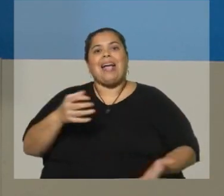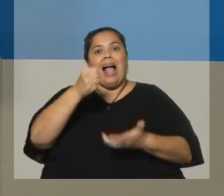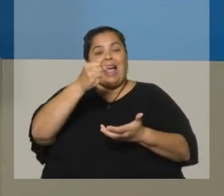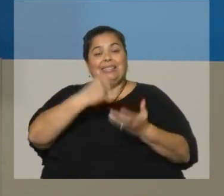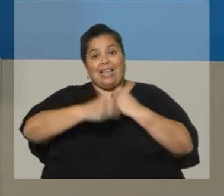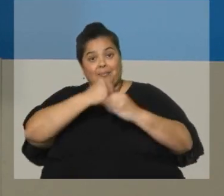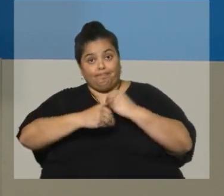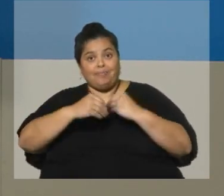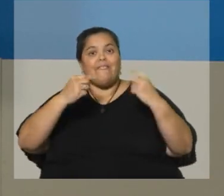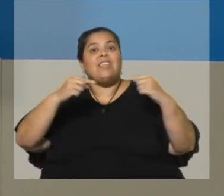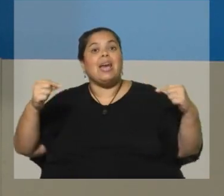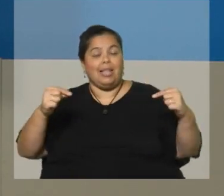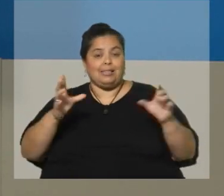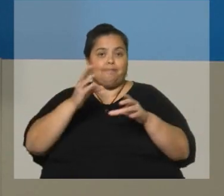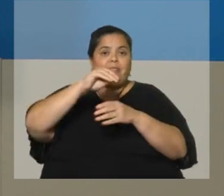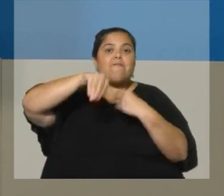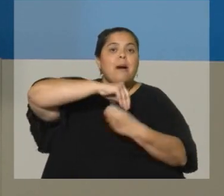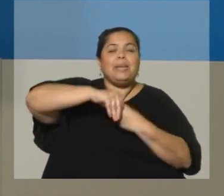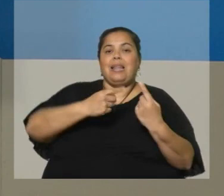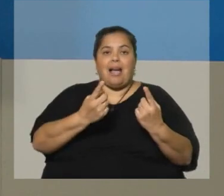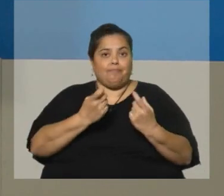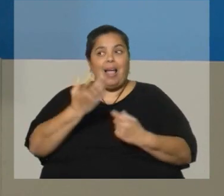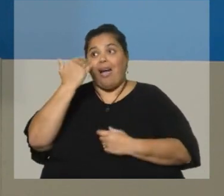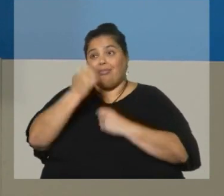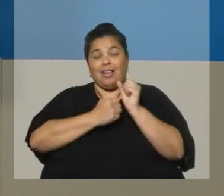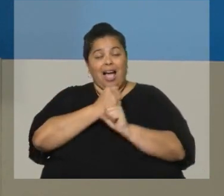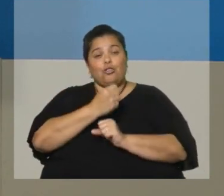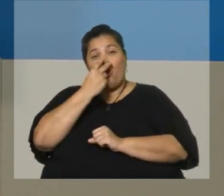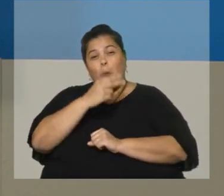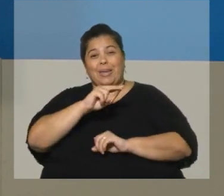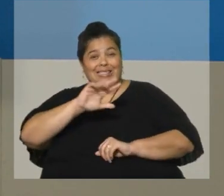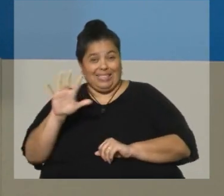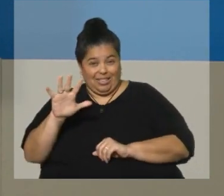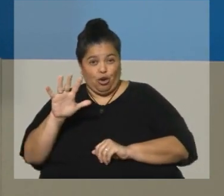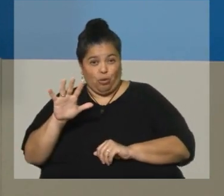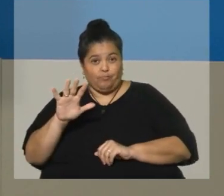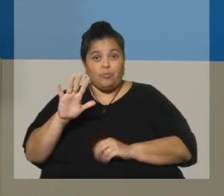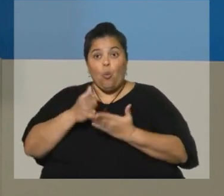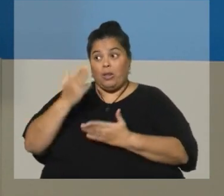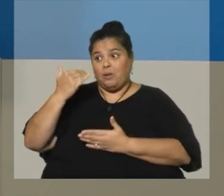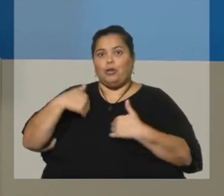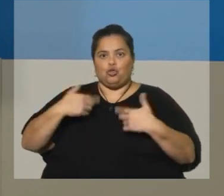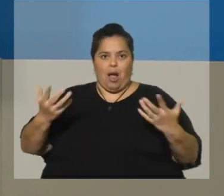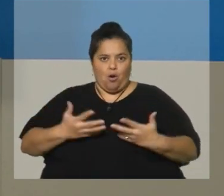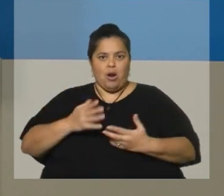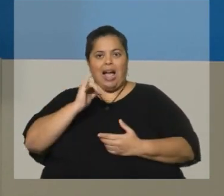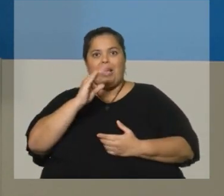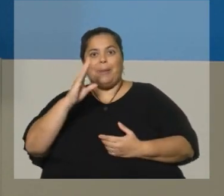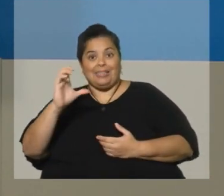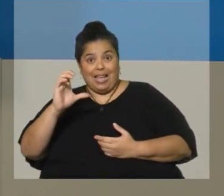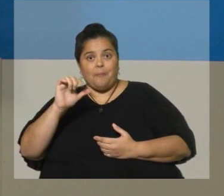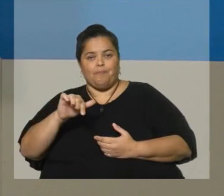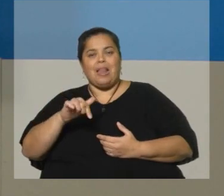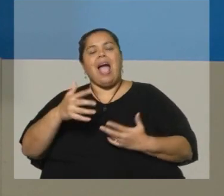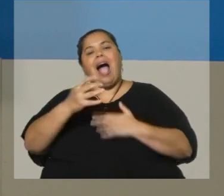bienes y consumos, que en su momento era del año 2005-2006. Nosotros el IPC lo hemos actualizado a una canasta de consumo del año